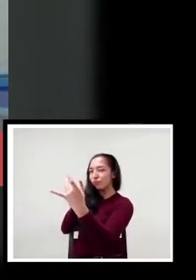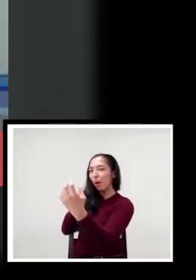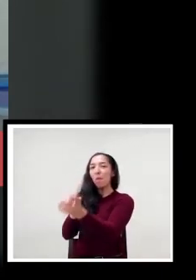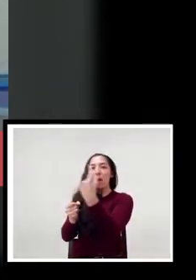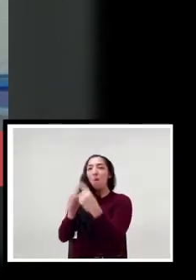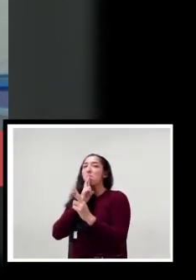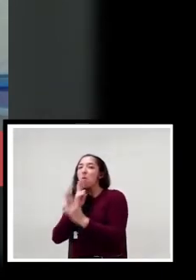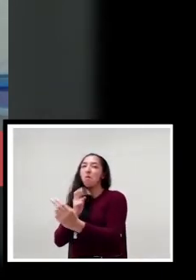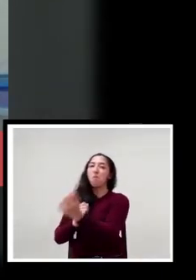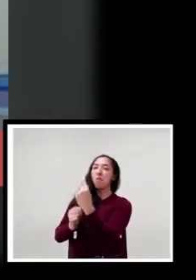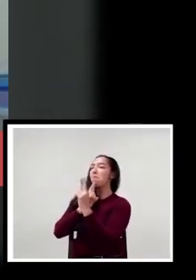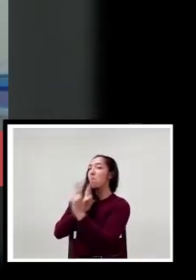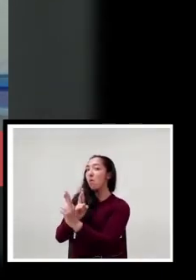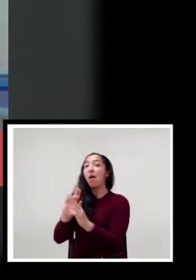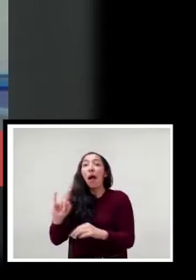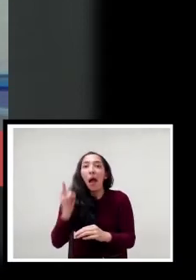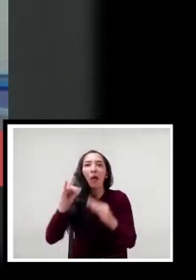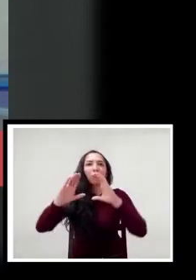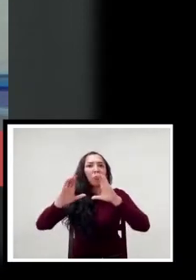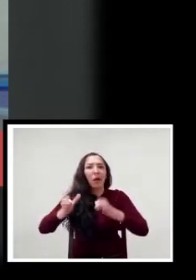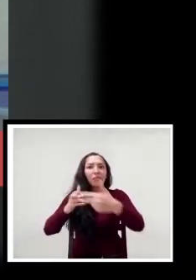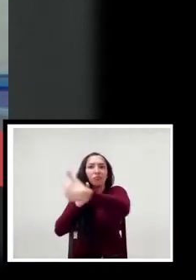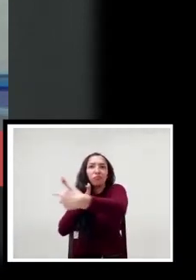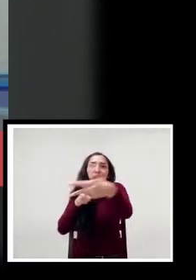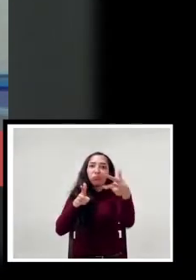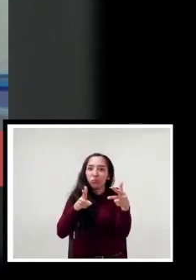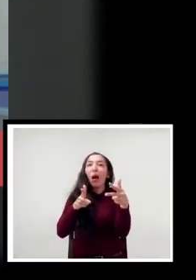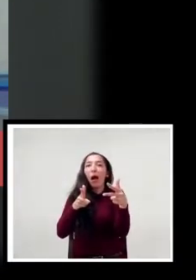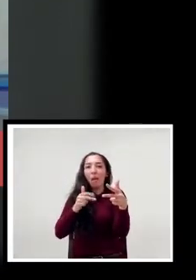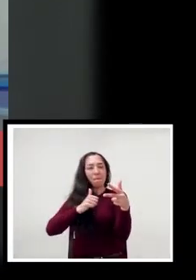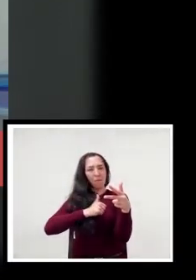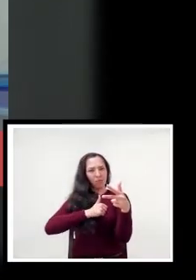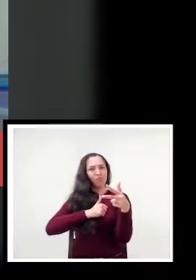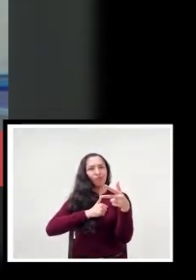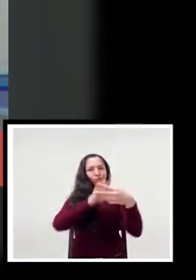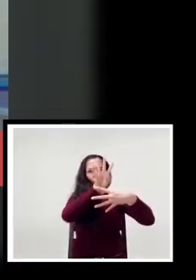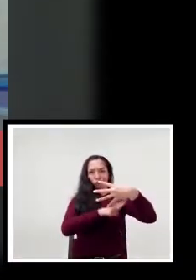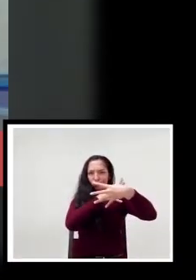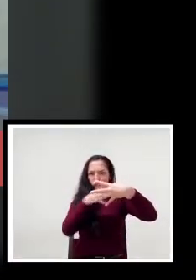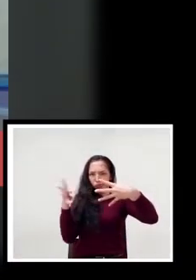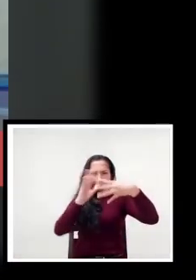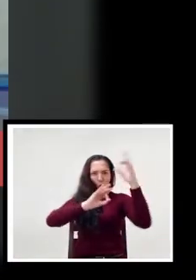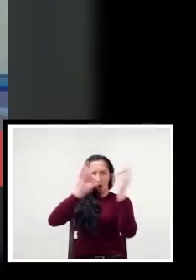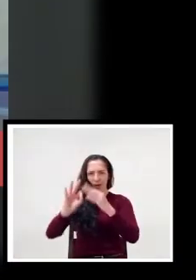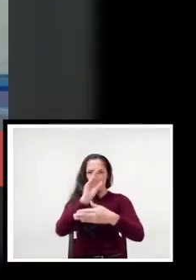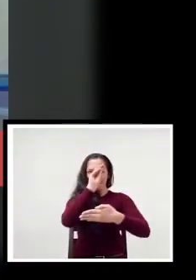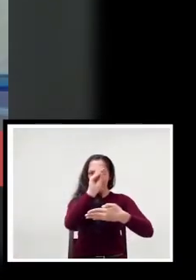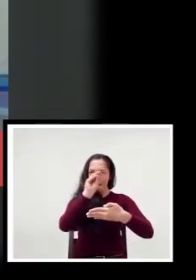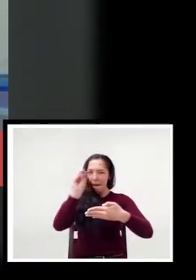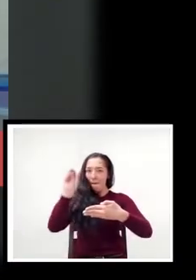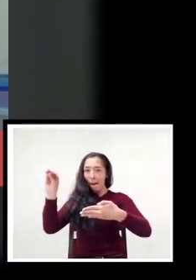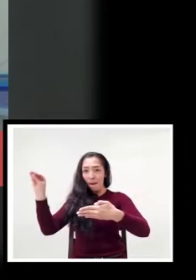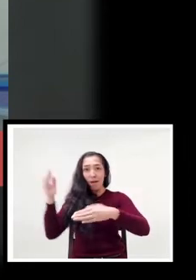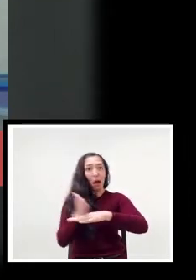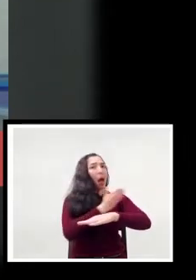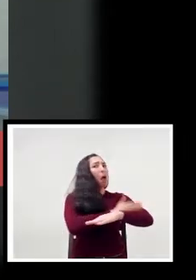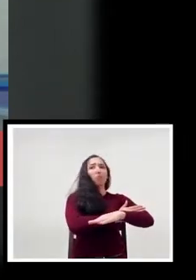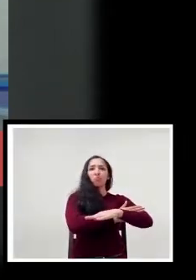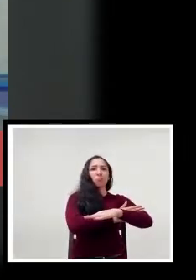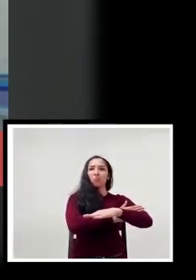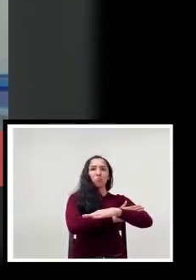y cómo organizar las clases, organizar reuniones virtuales, cosa que en mi caso yo no